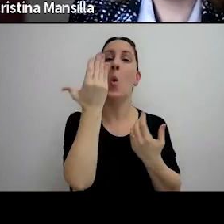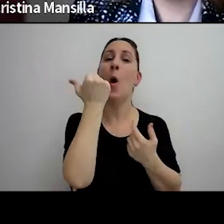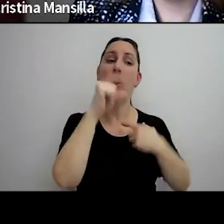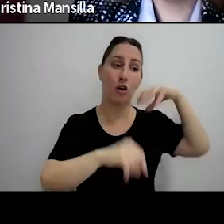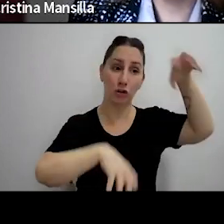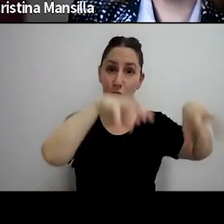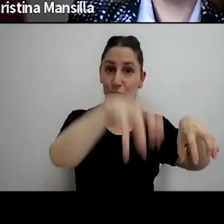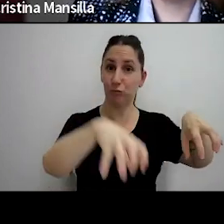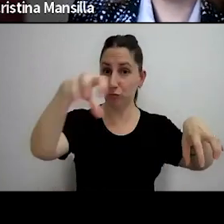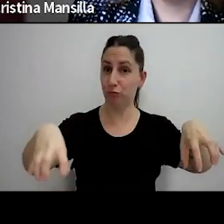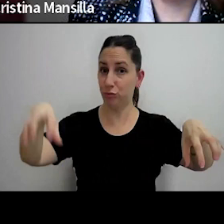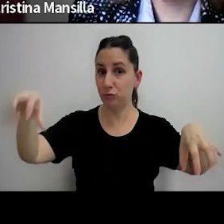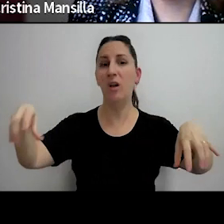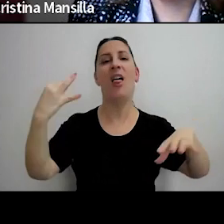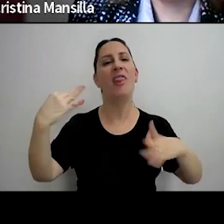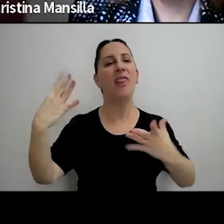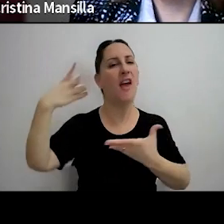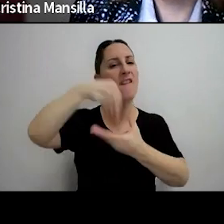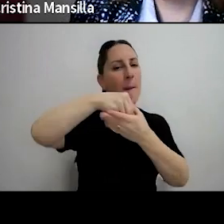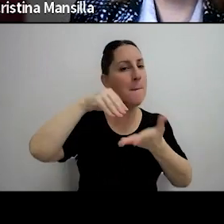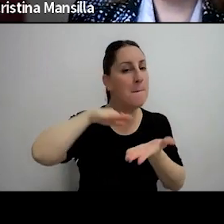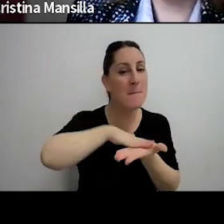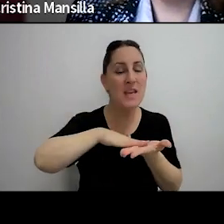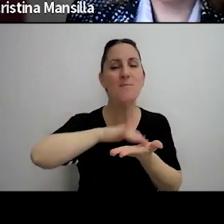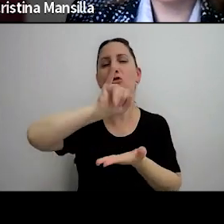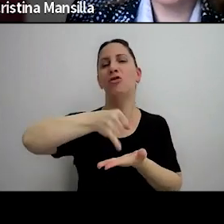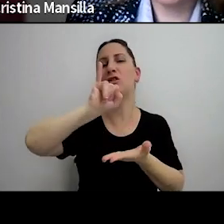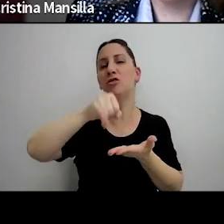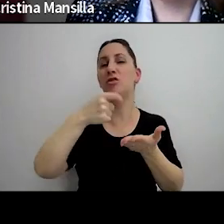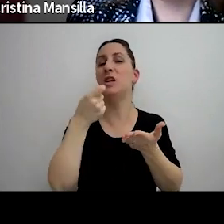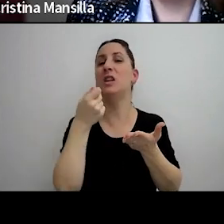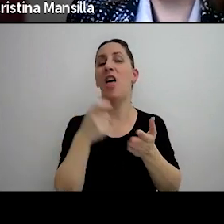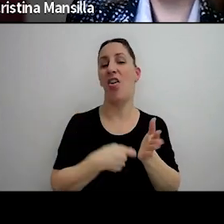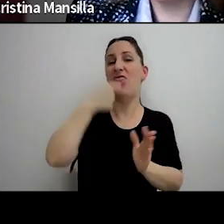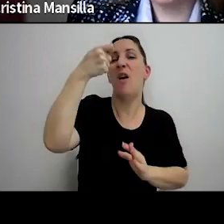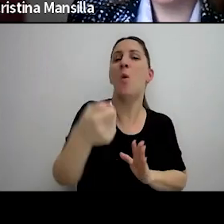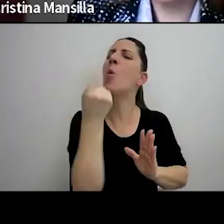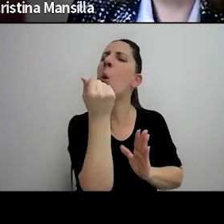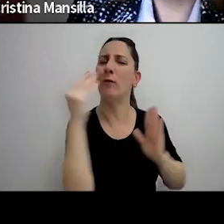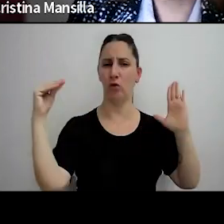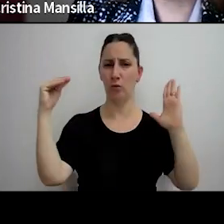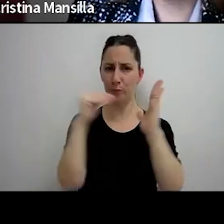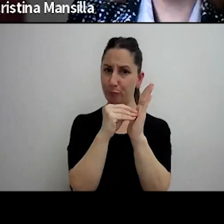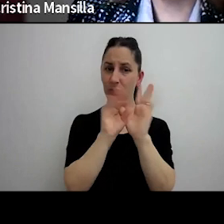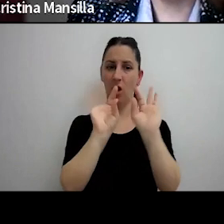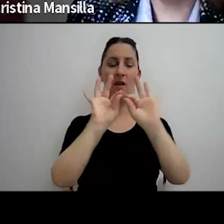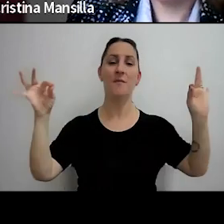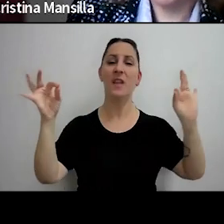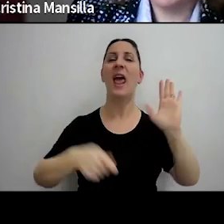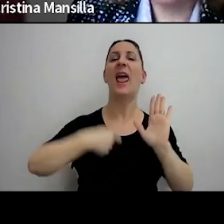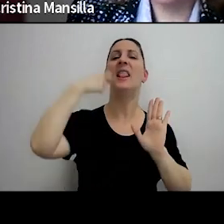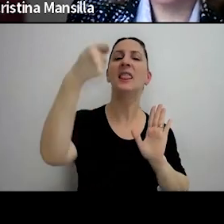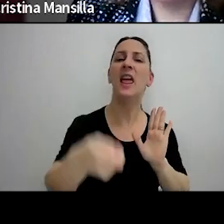deberán incluir como mínimo en cada resumen el importe que se reintegra con la leyenda reintegro